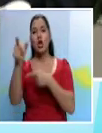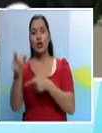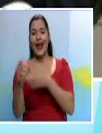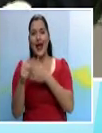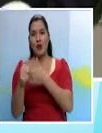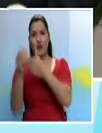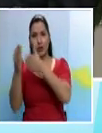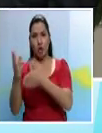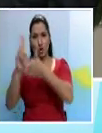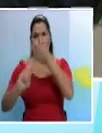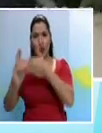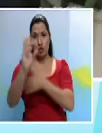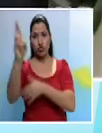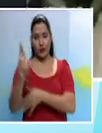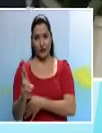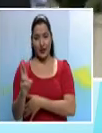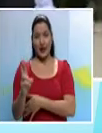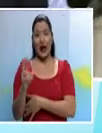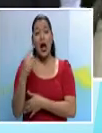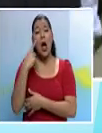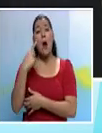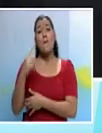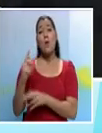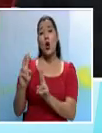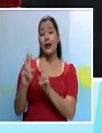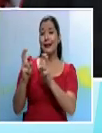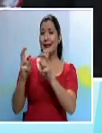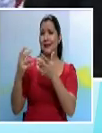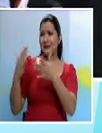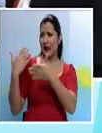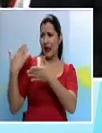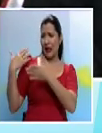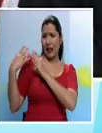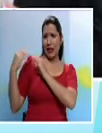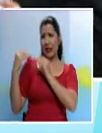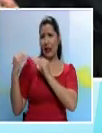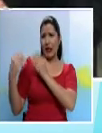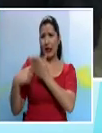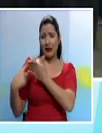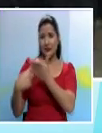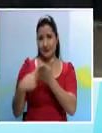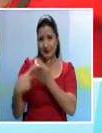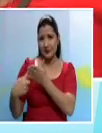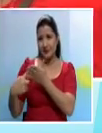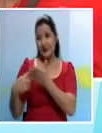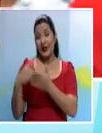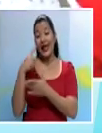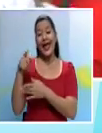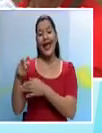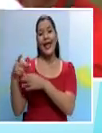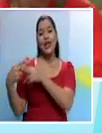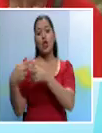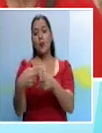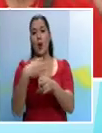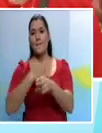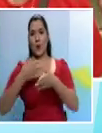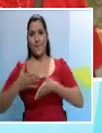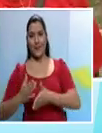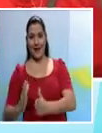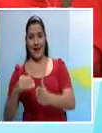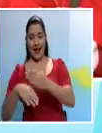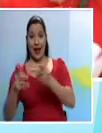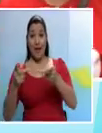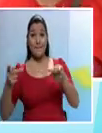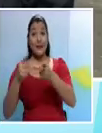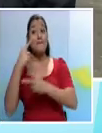esto por el tema aquel que se ha venido ventilando a nivel del consejo universitario y de otras instancias administrativas internas